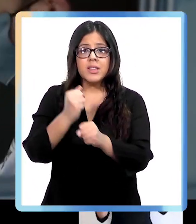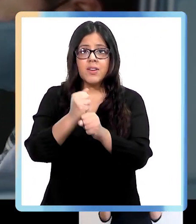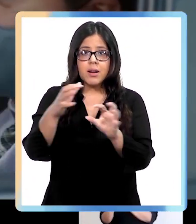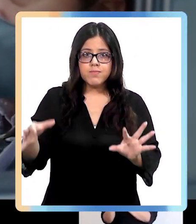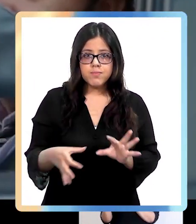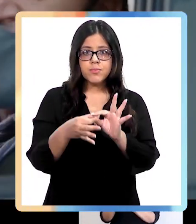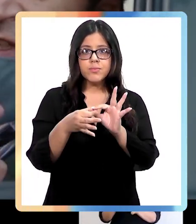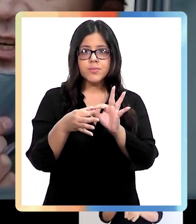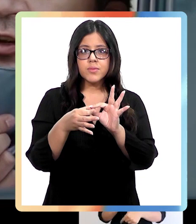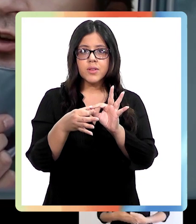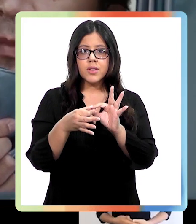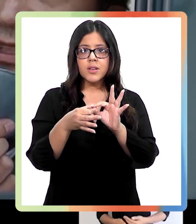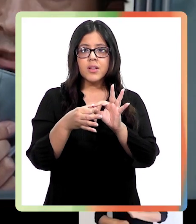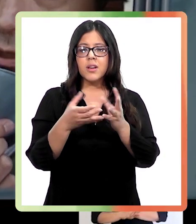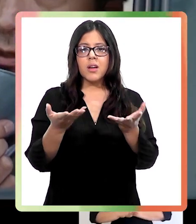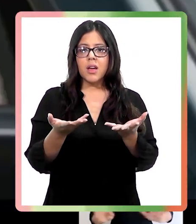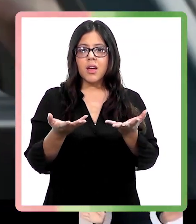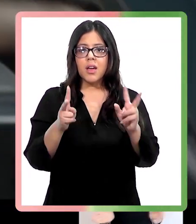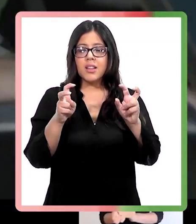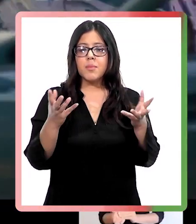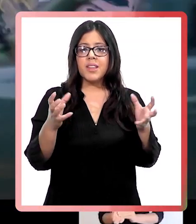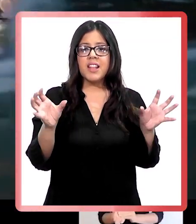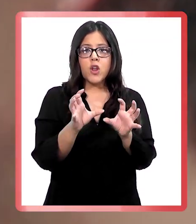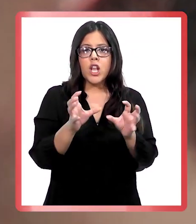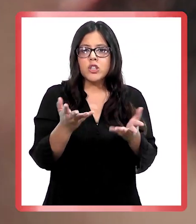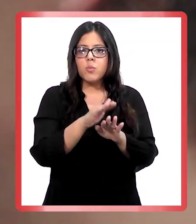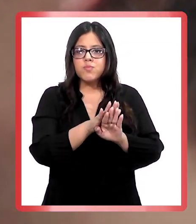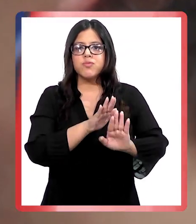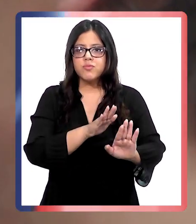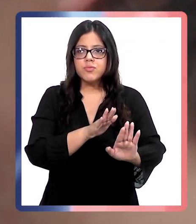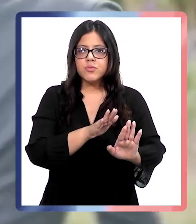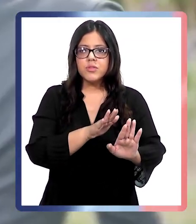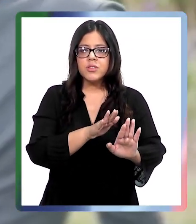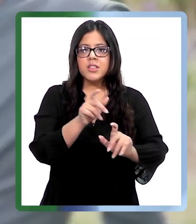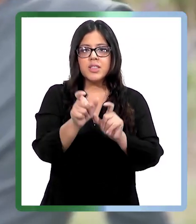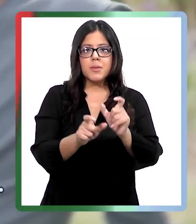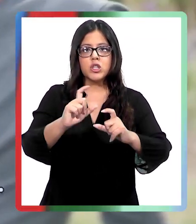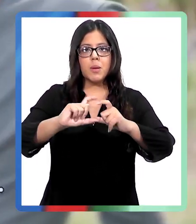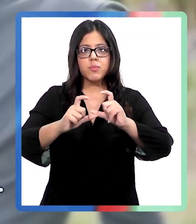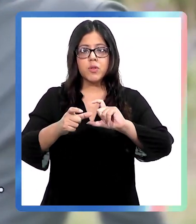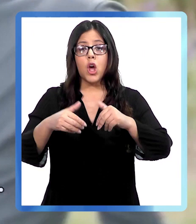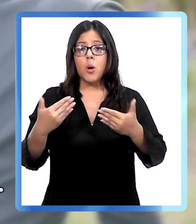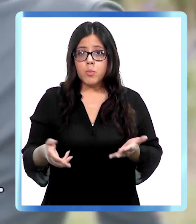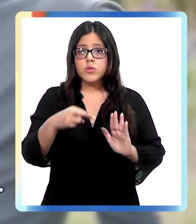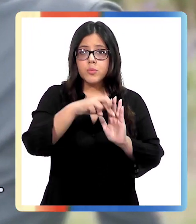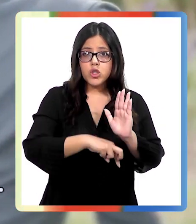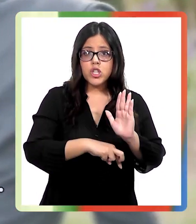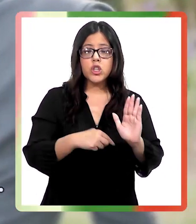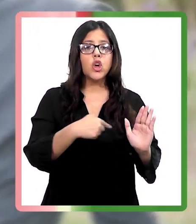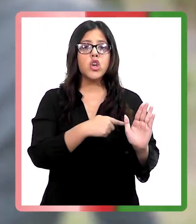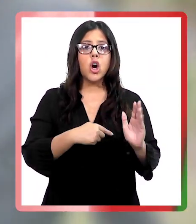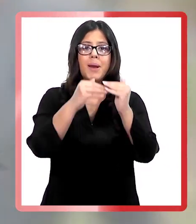violencia, digamos, cómo prevenir la violencia de género. Y por eso el proyecto se llama Desigualmente